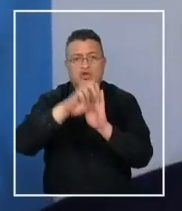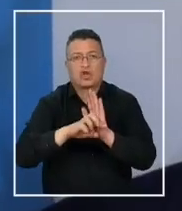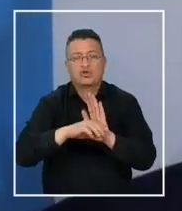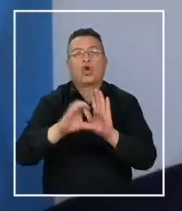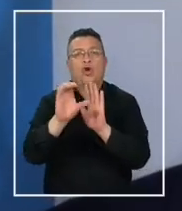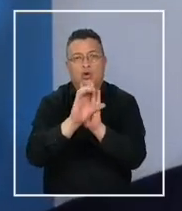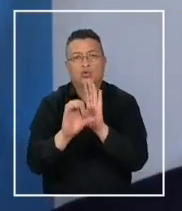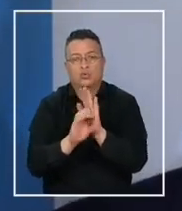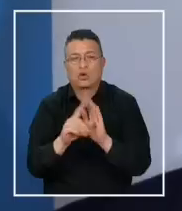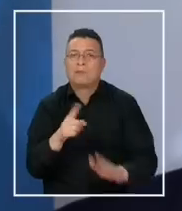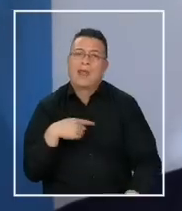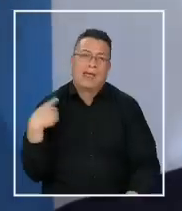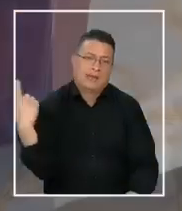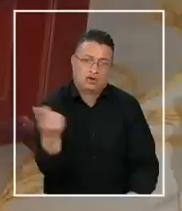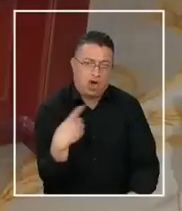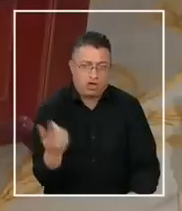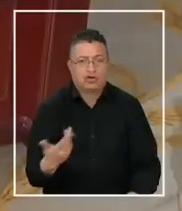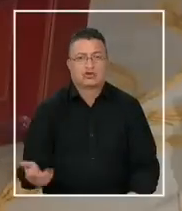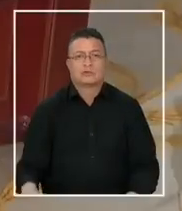constitución de todos.